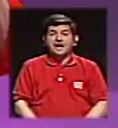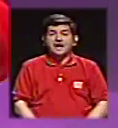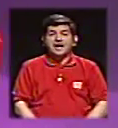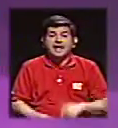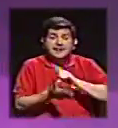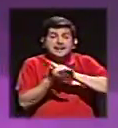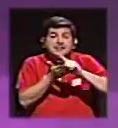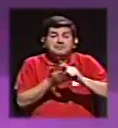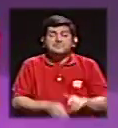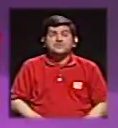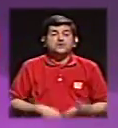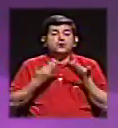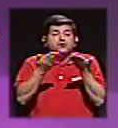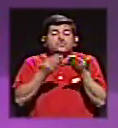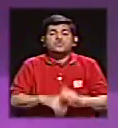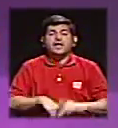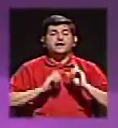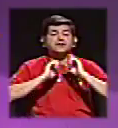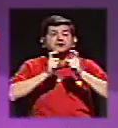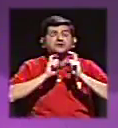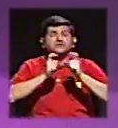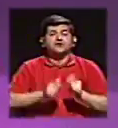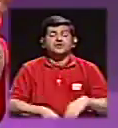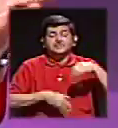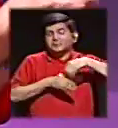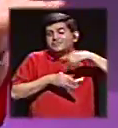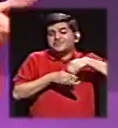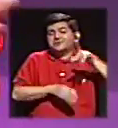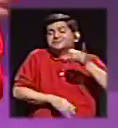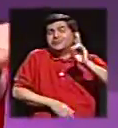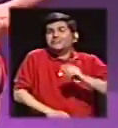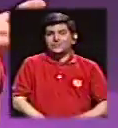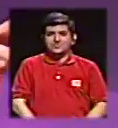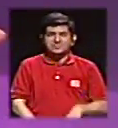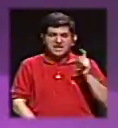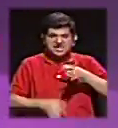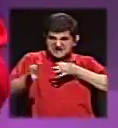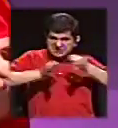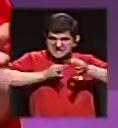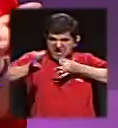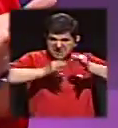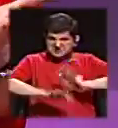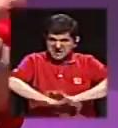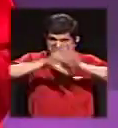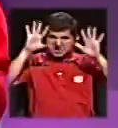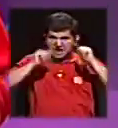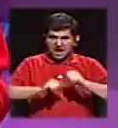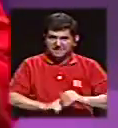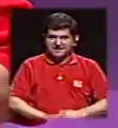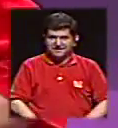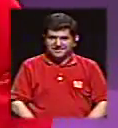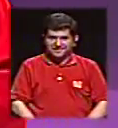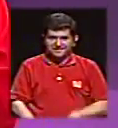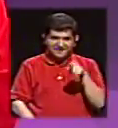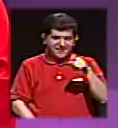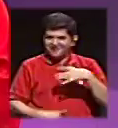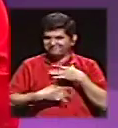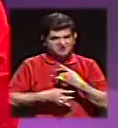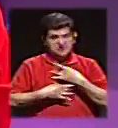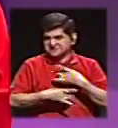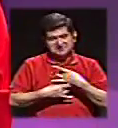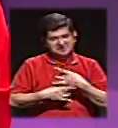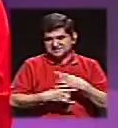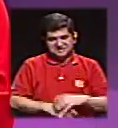¿A dónde le van a depositar las comisiones? Tienen que dar cuentas claras y entonces ahí no les